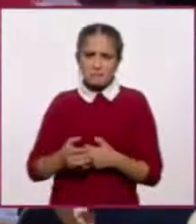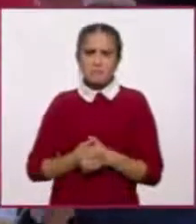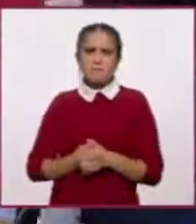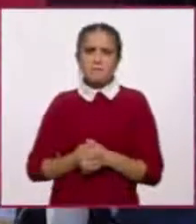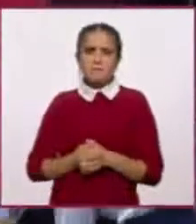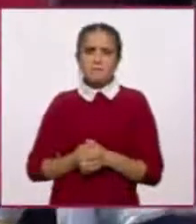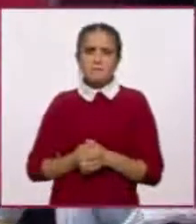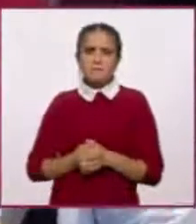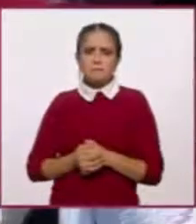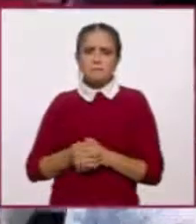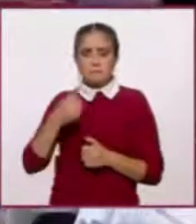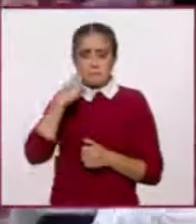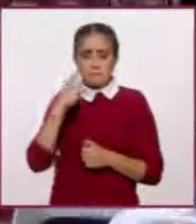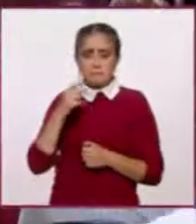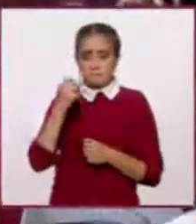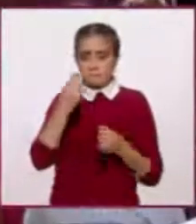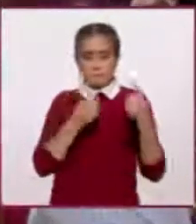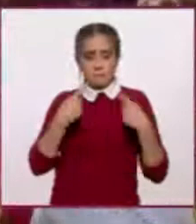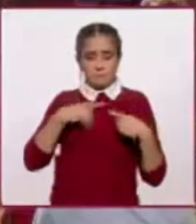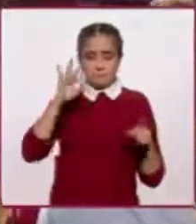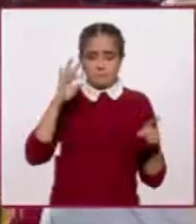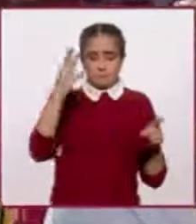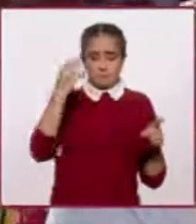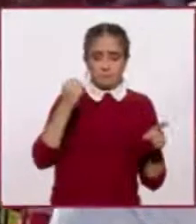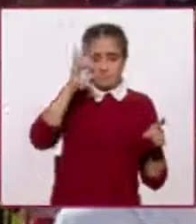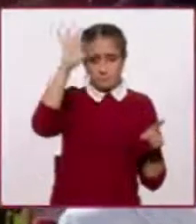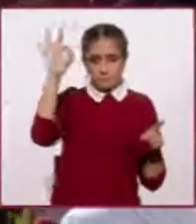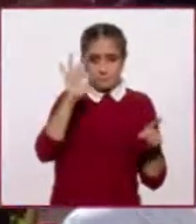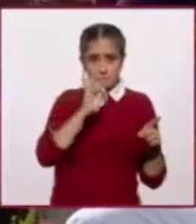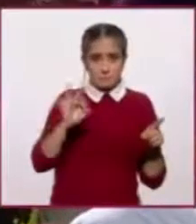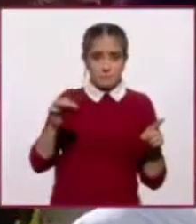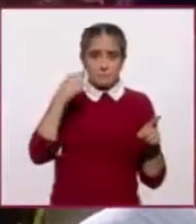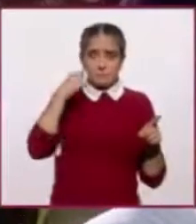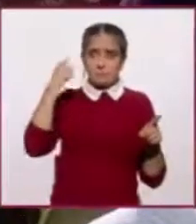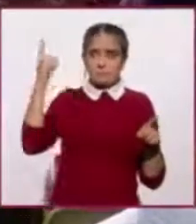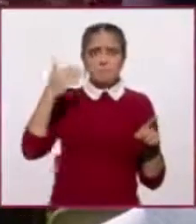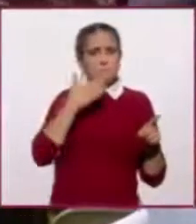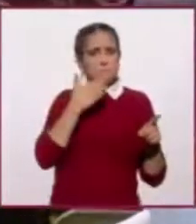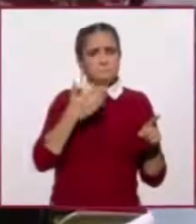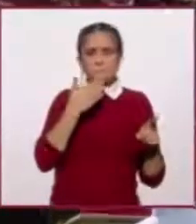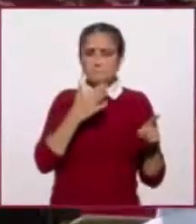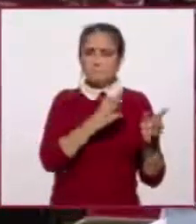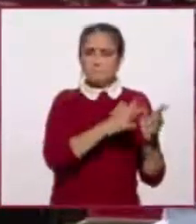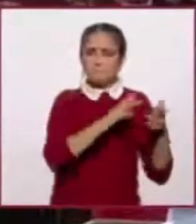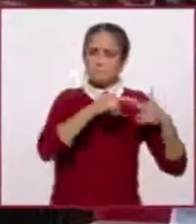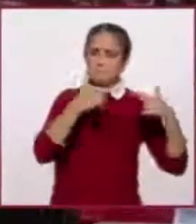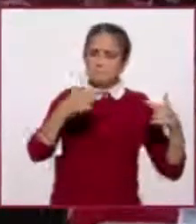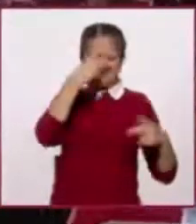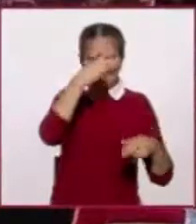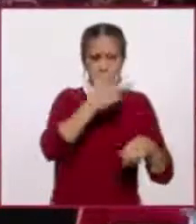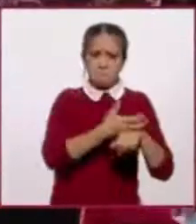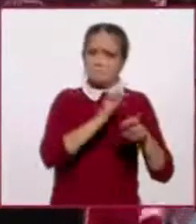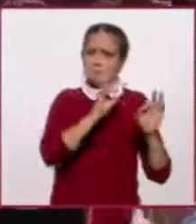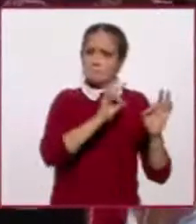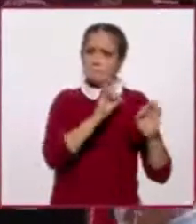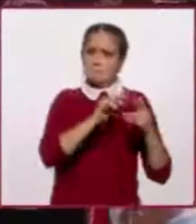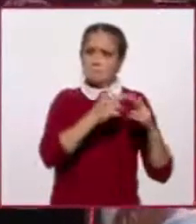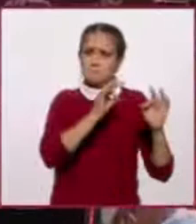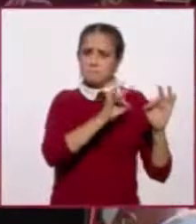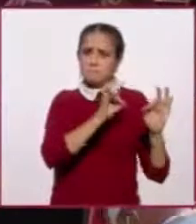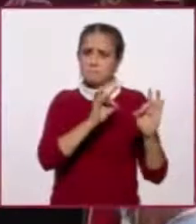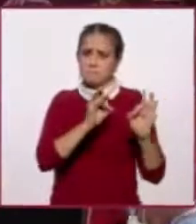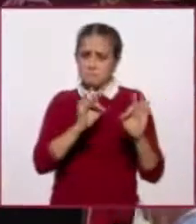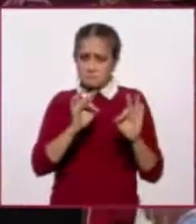que ese 49% lo muestra, y durante los años anteriores, estoy en esos niveles, ya,